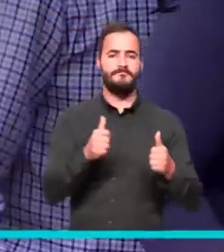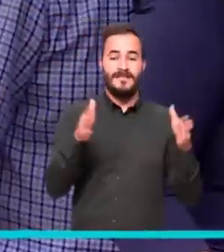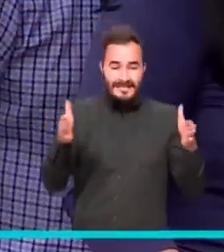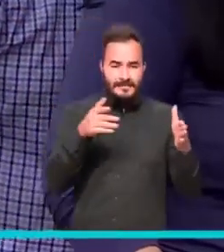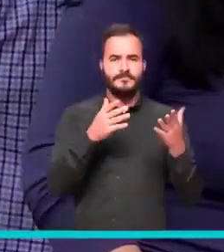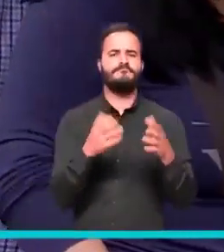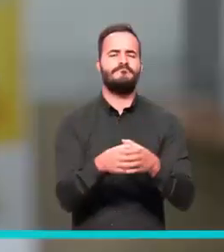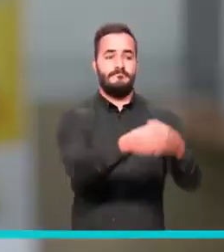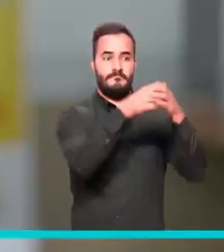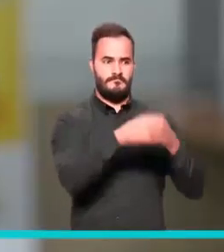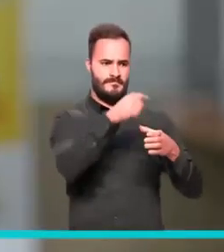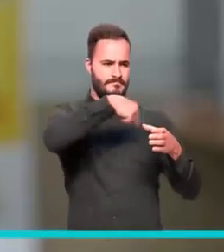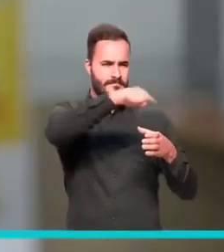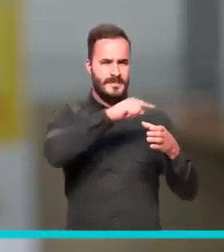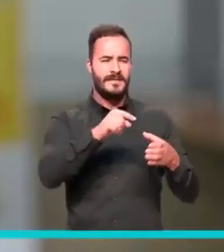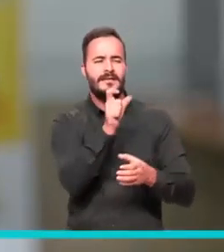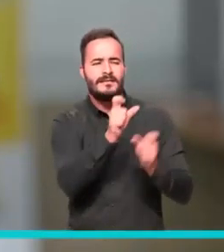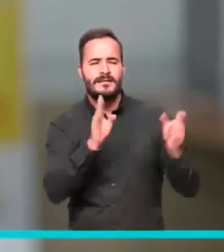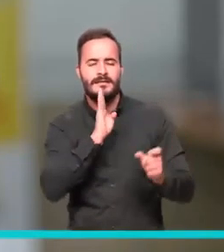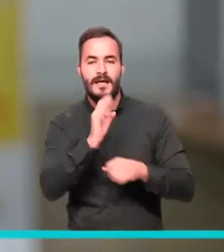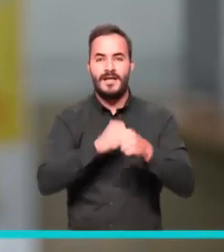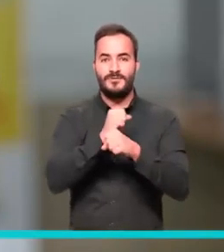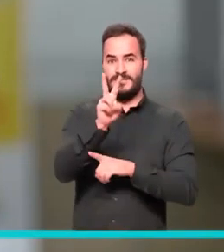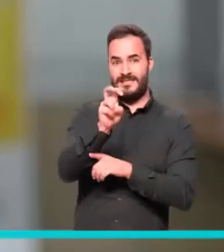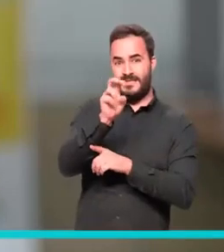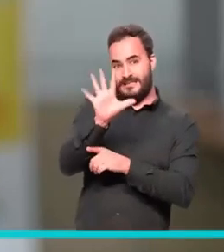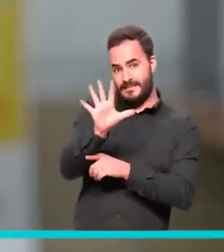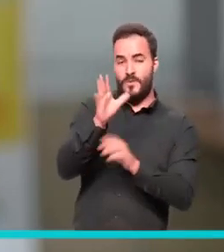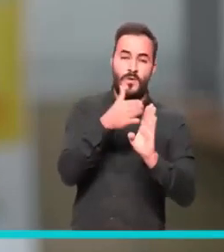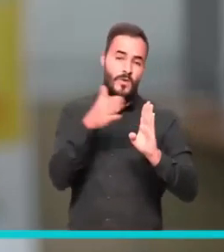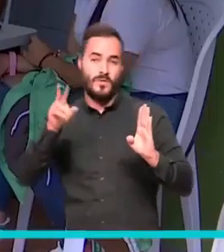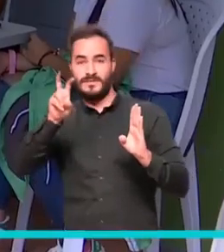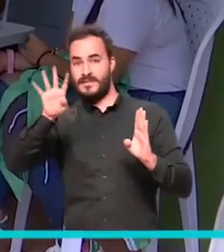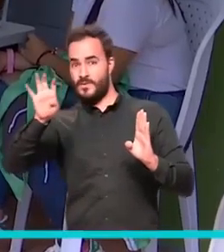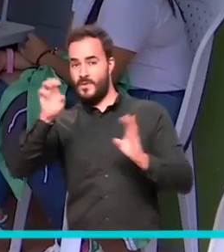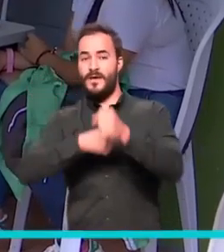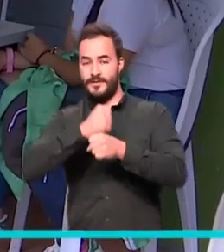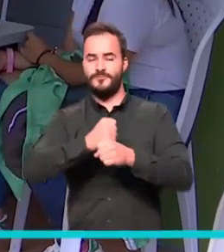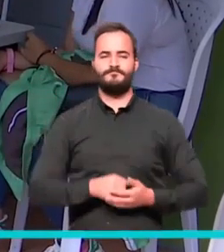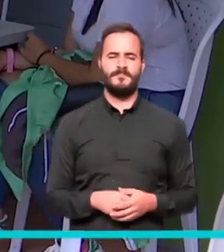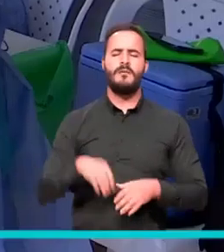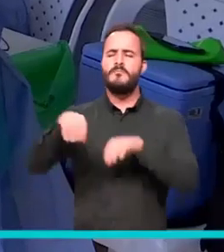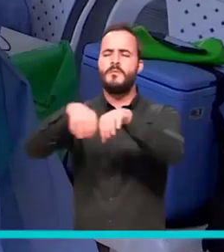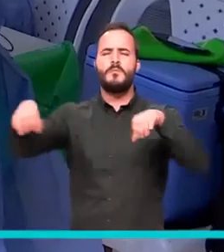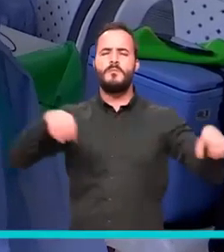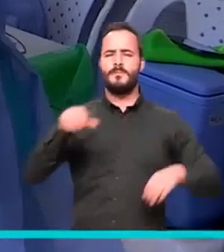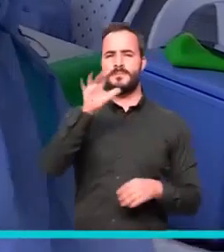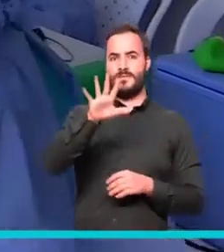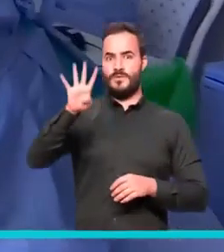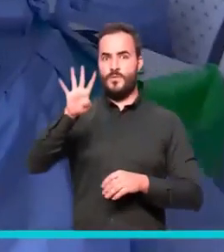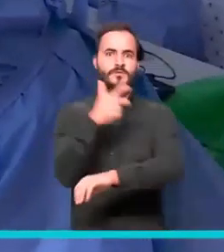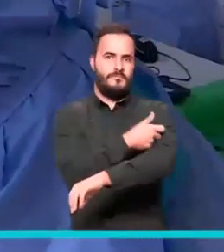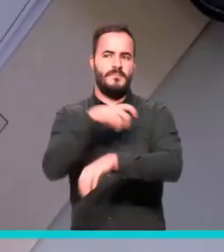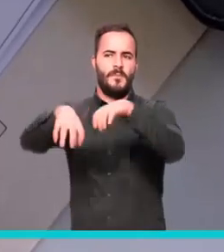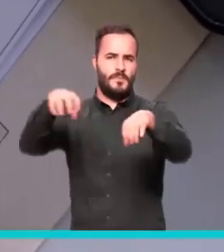poblacional más vulnerable de esta etapa, que son las personas de 75 a 79 años. Son 54 puntos de